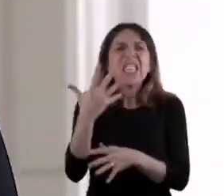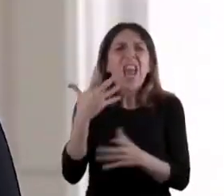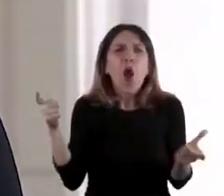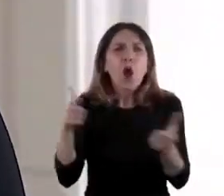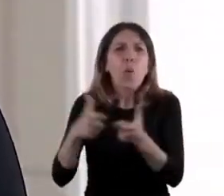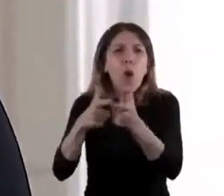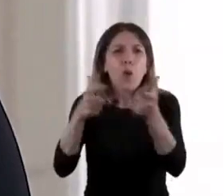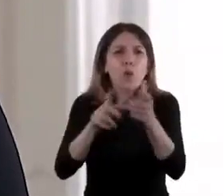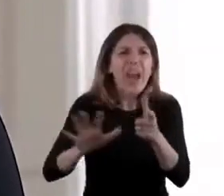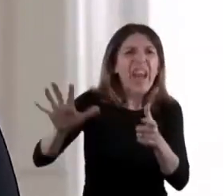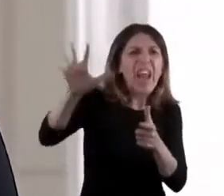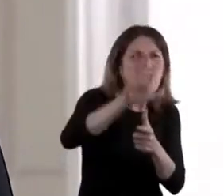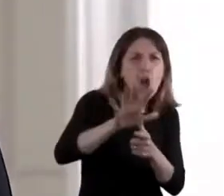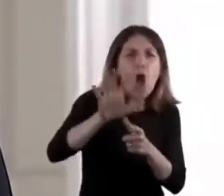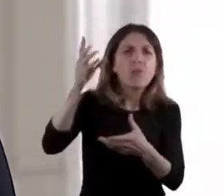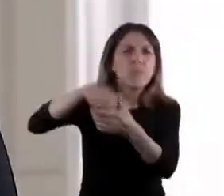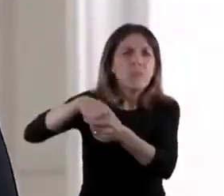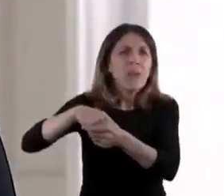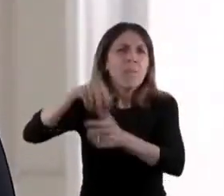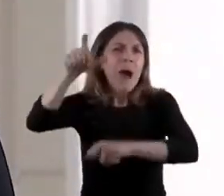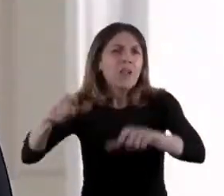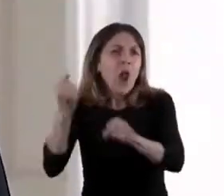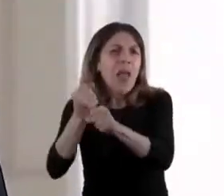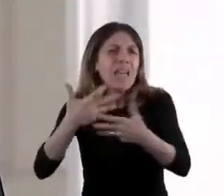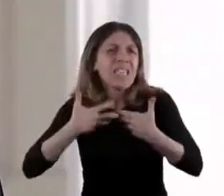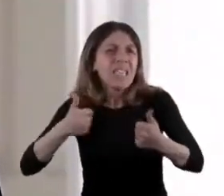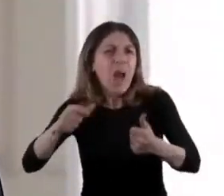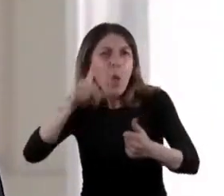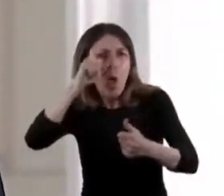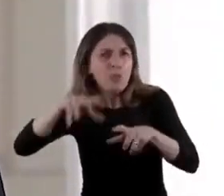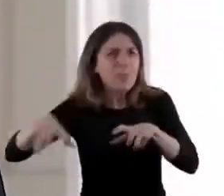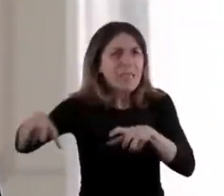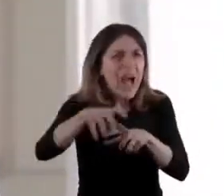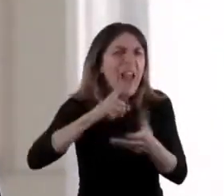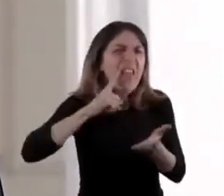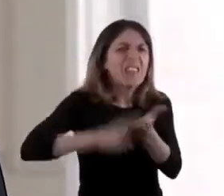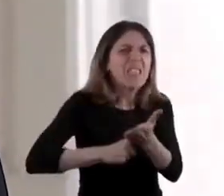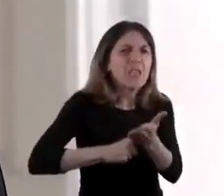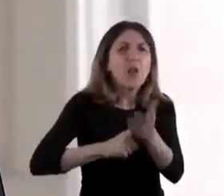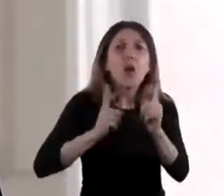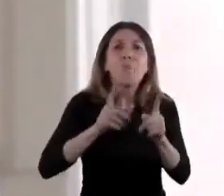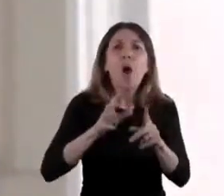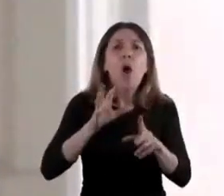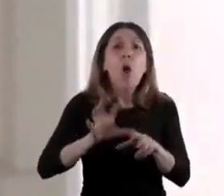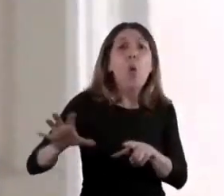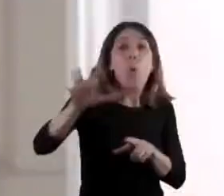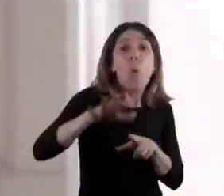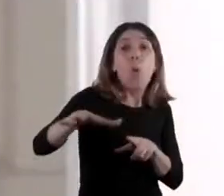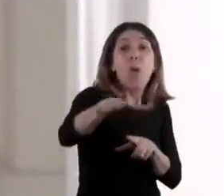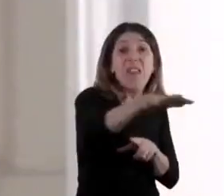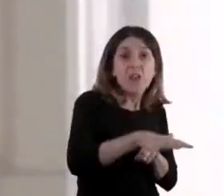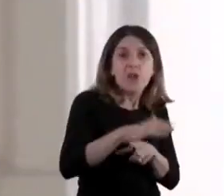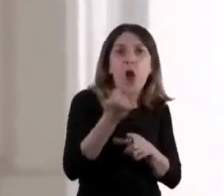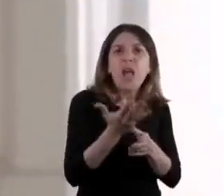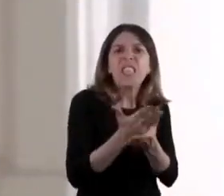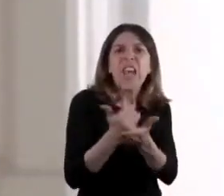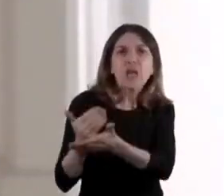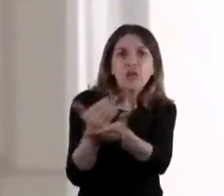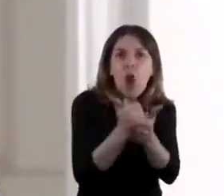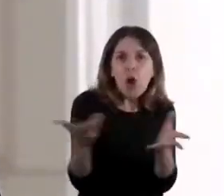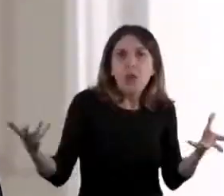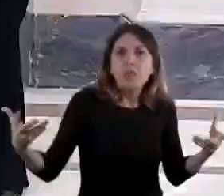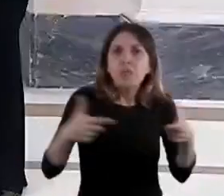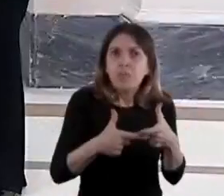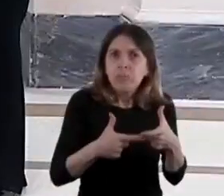integración del sistema de salud, con medidas concretas que estamos trabajando con las jurisdicciones y con los distintos subsectores, avanzando